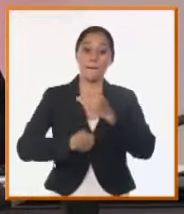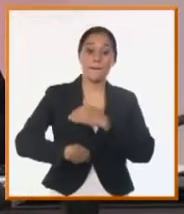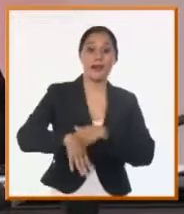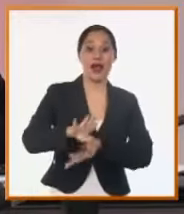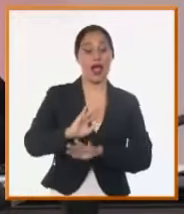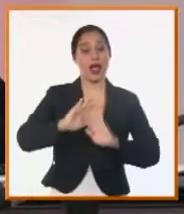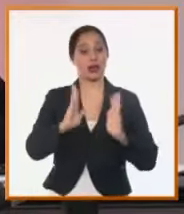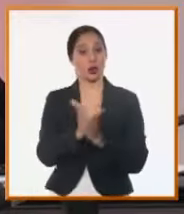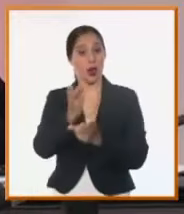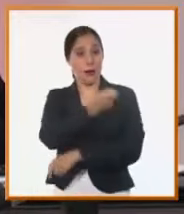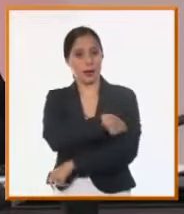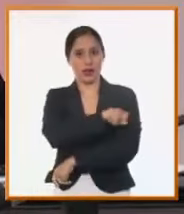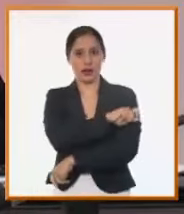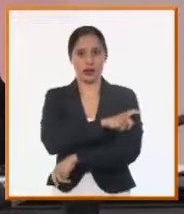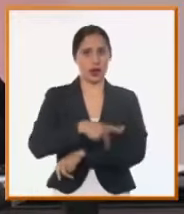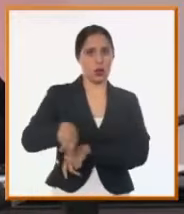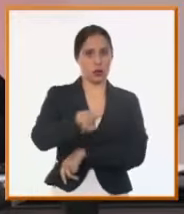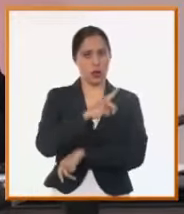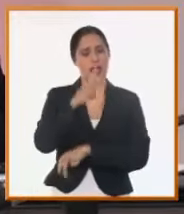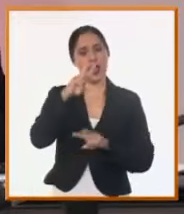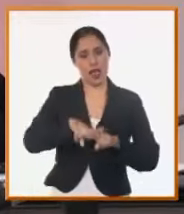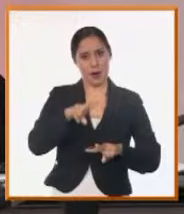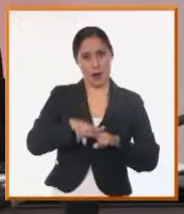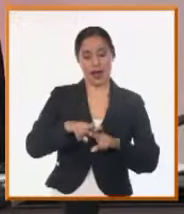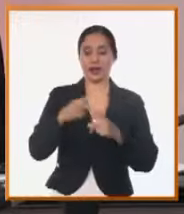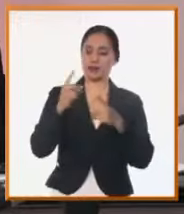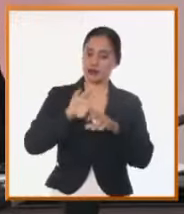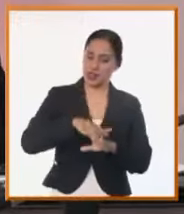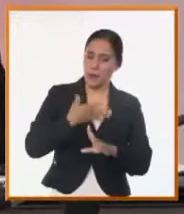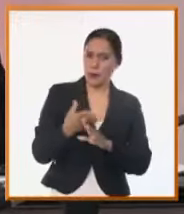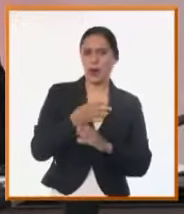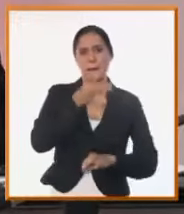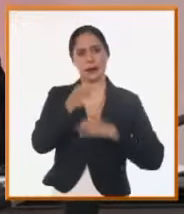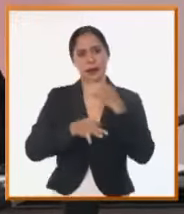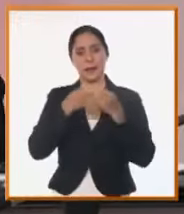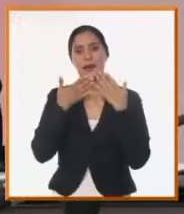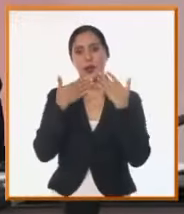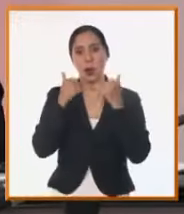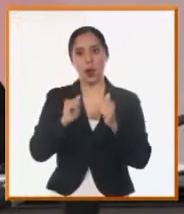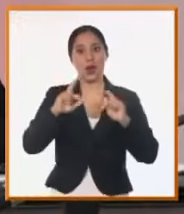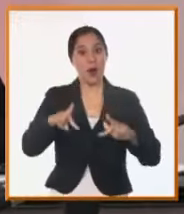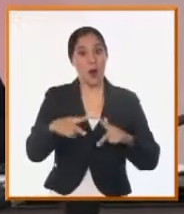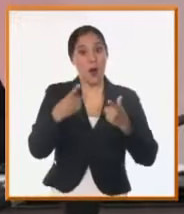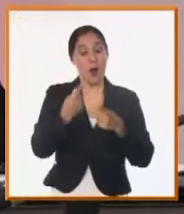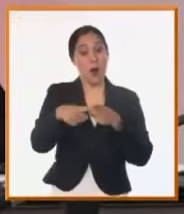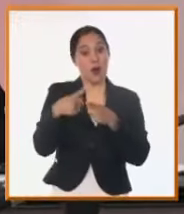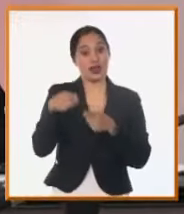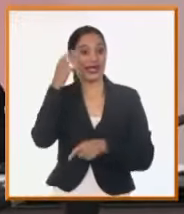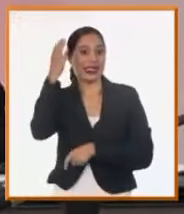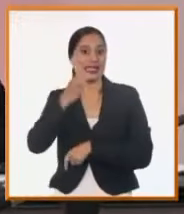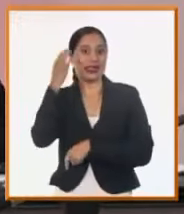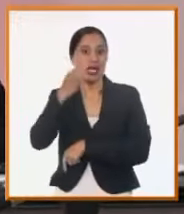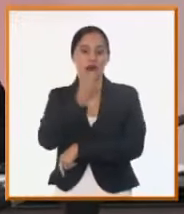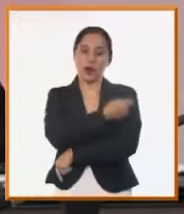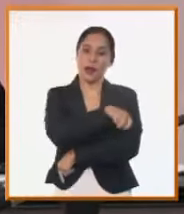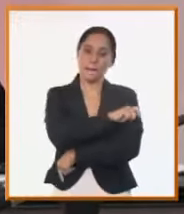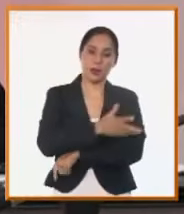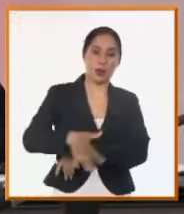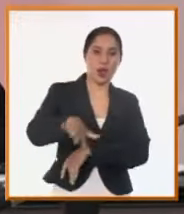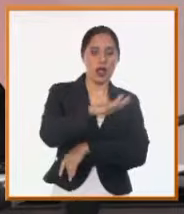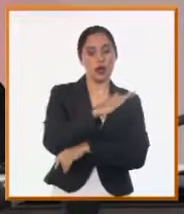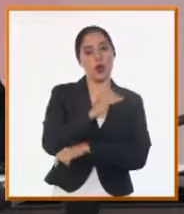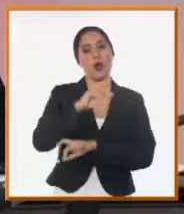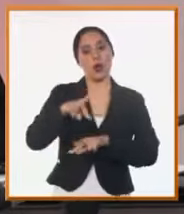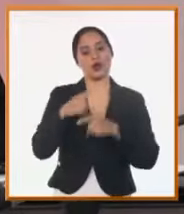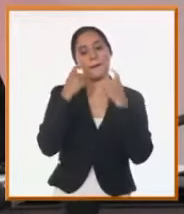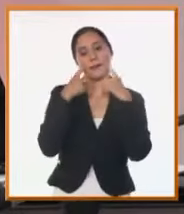Hay muchas opiniones de La Habana, pero de eso estaremos hablando en un segundo momento. Veamos otras opiniones del país que tienen que ver con estos